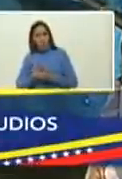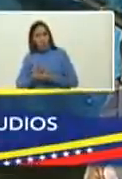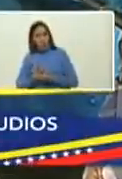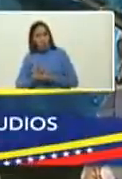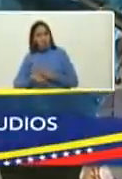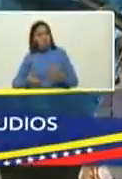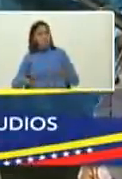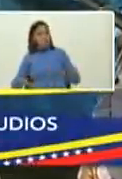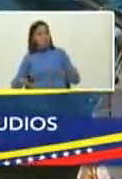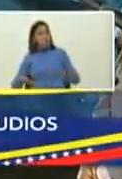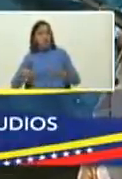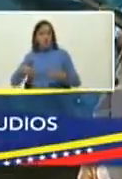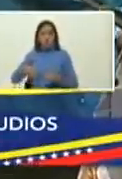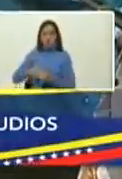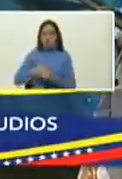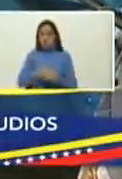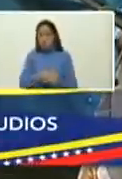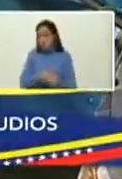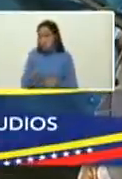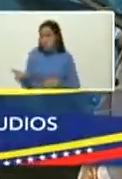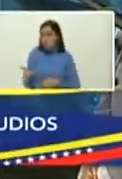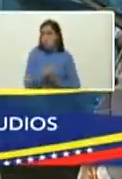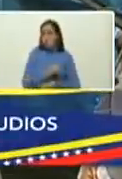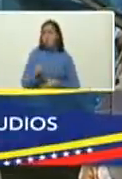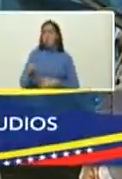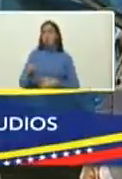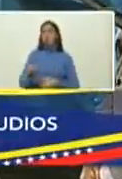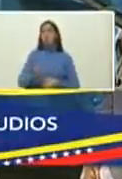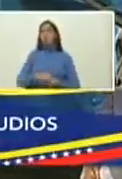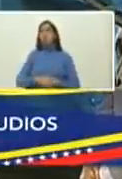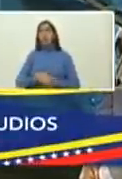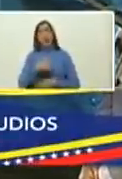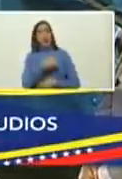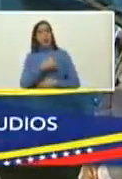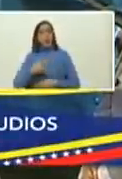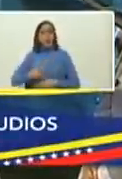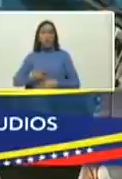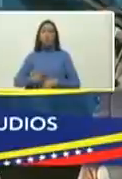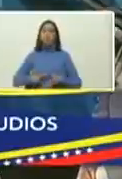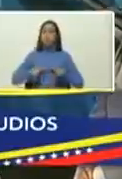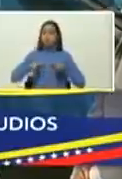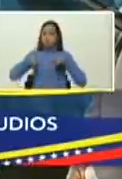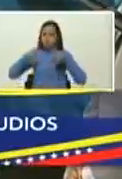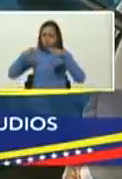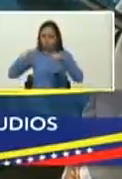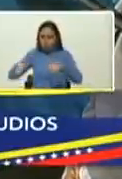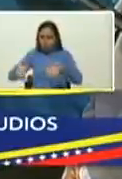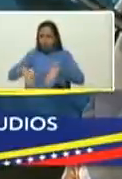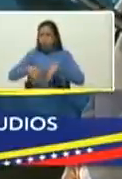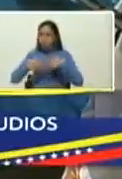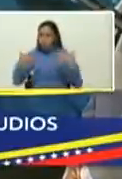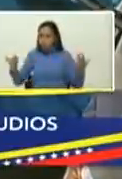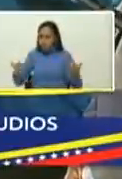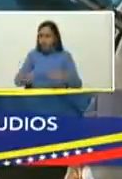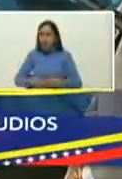los sentimientos nada más quiero hacer entrega de este premio por